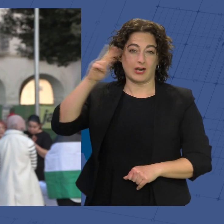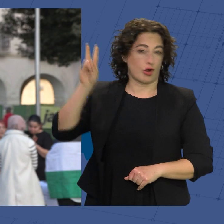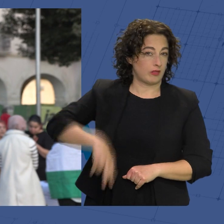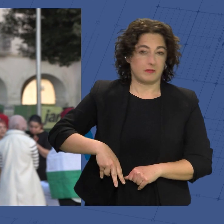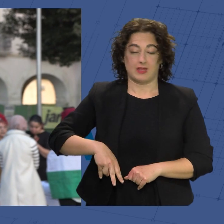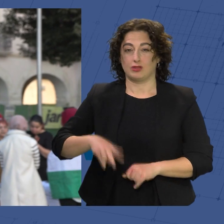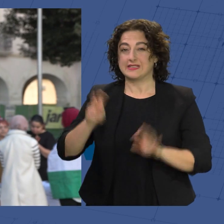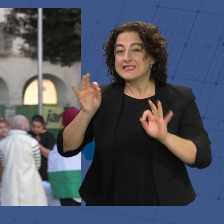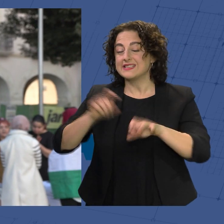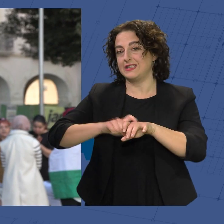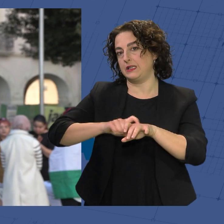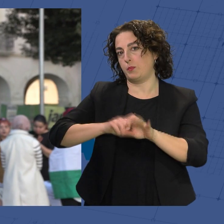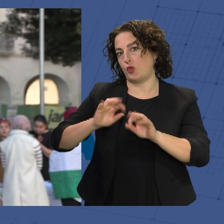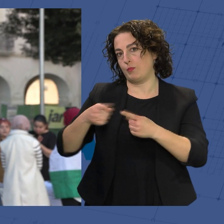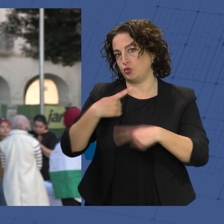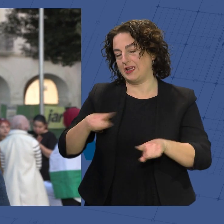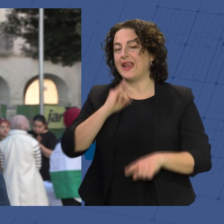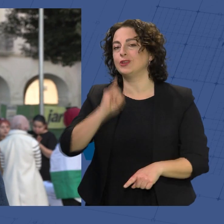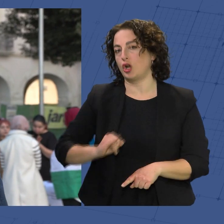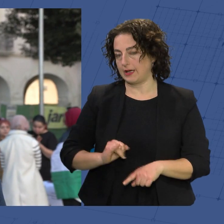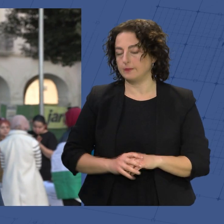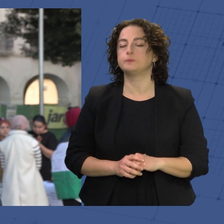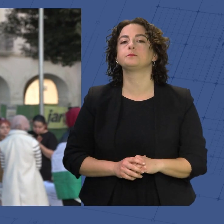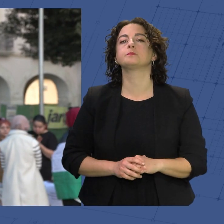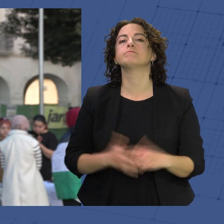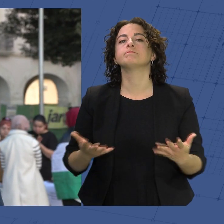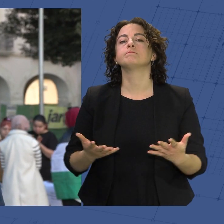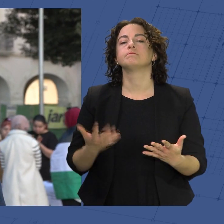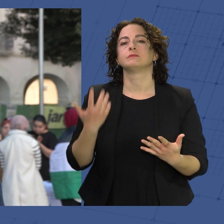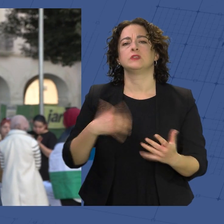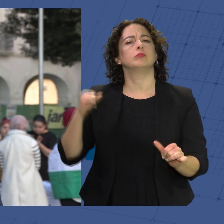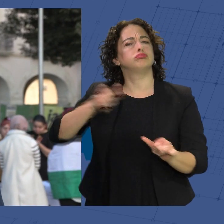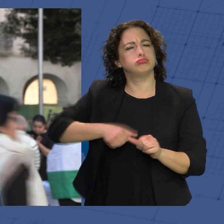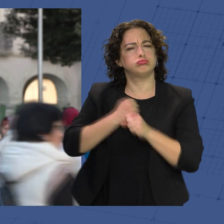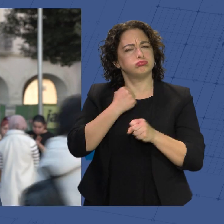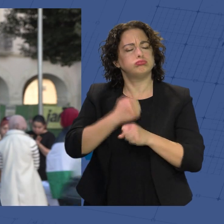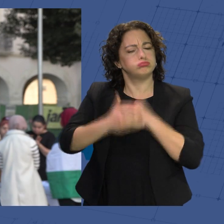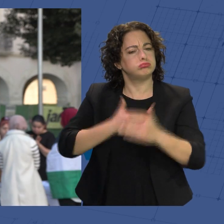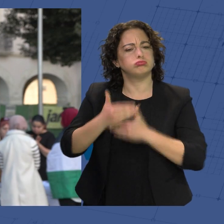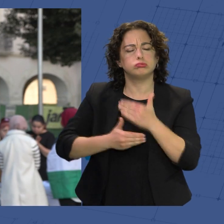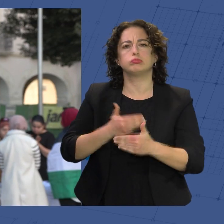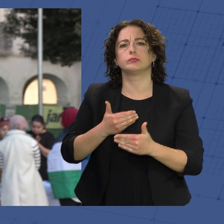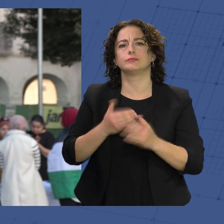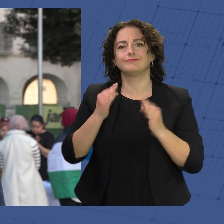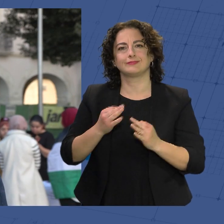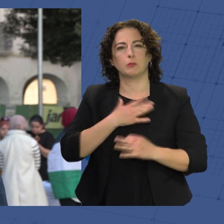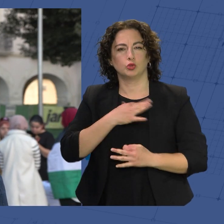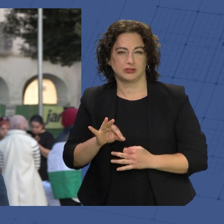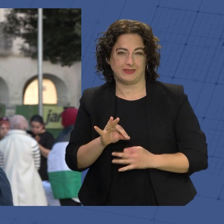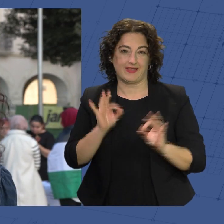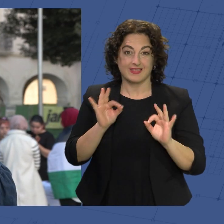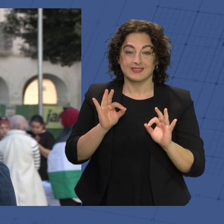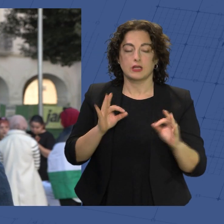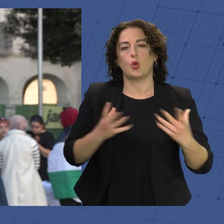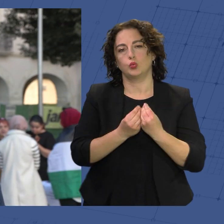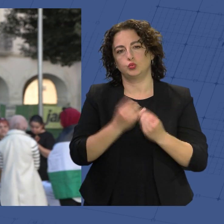tipo de música, en tipología de la música electrónica. Y bueno, llevamos trabajando un tiempo para poder dar la posibilidad, conjuntamente con la